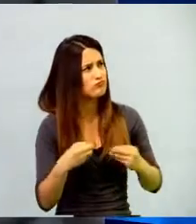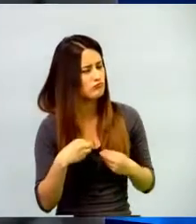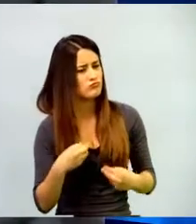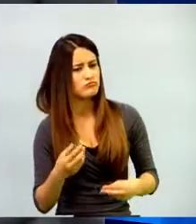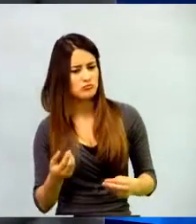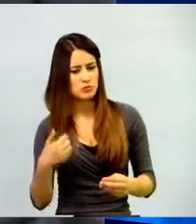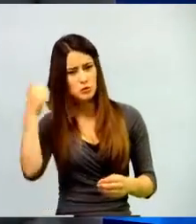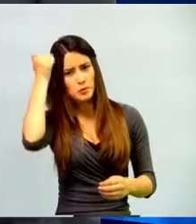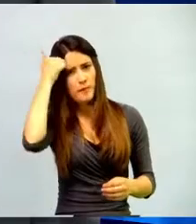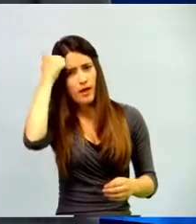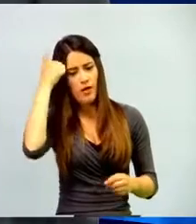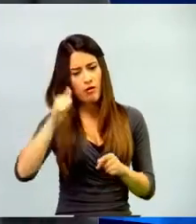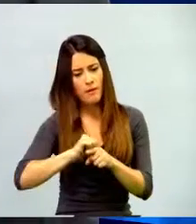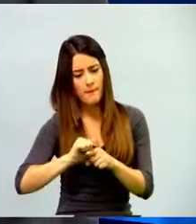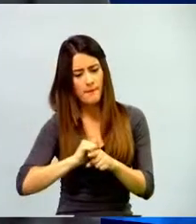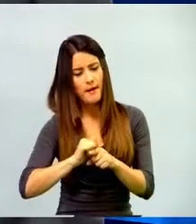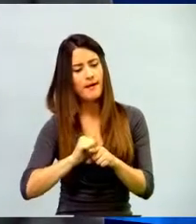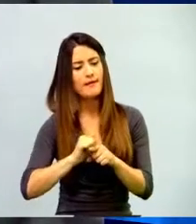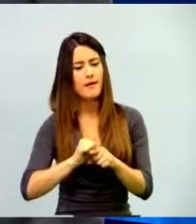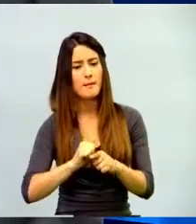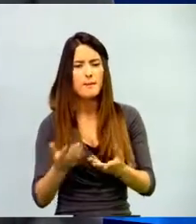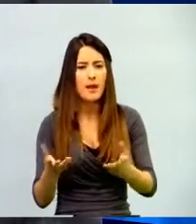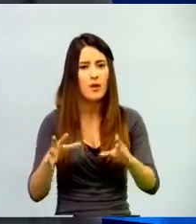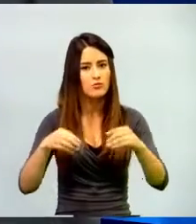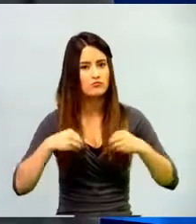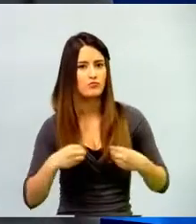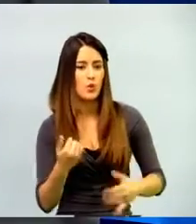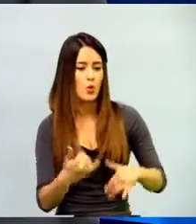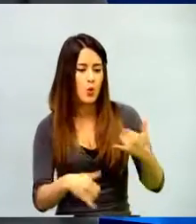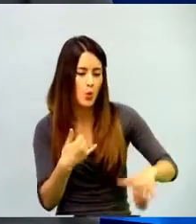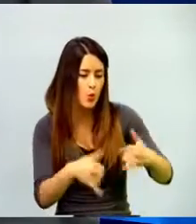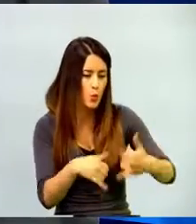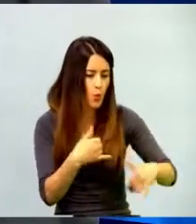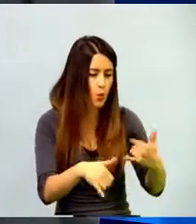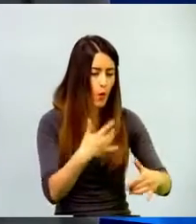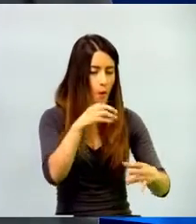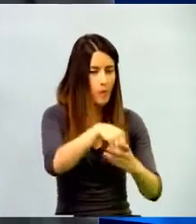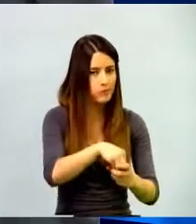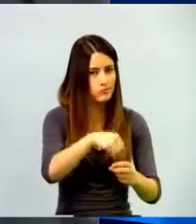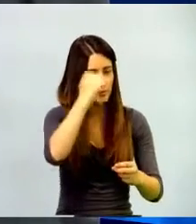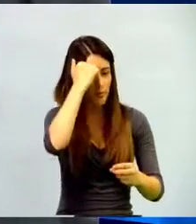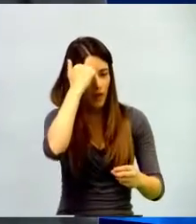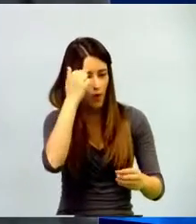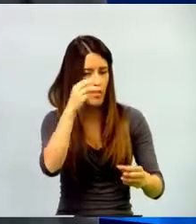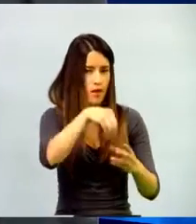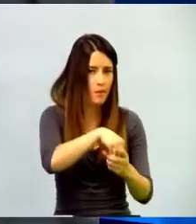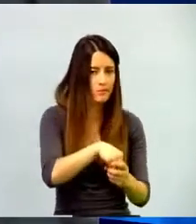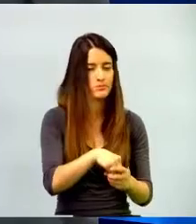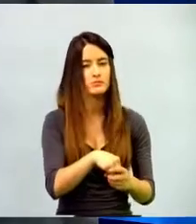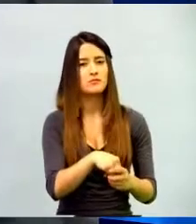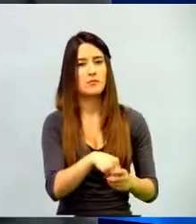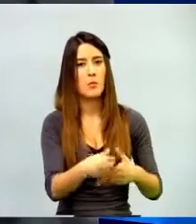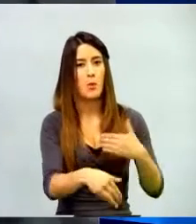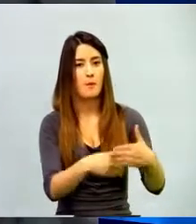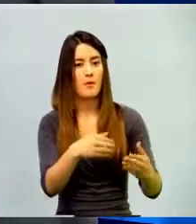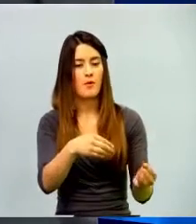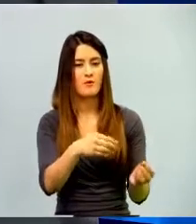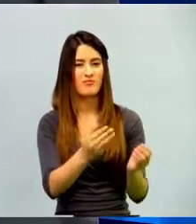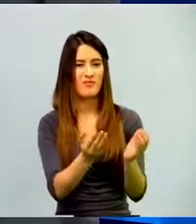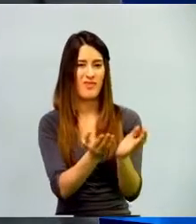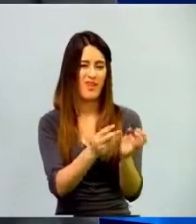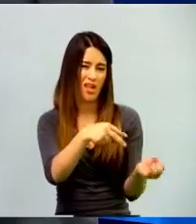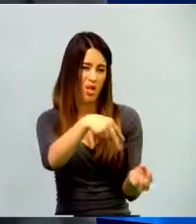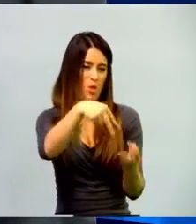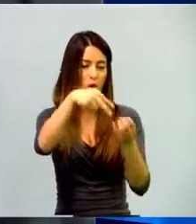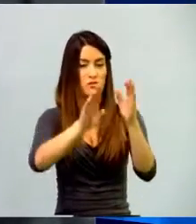y que en un futuro todo esto empezará a ver cómo la educación avanza a través de esas nuevas tecnologías que